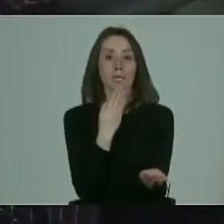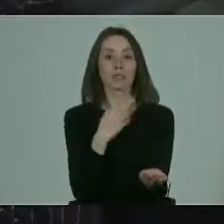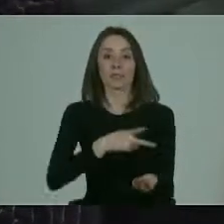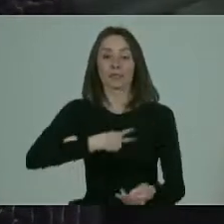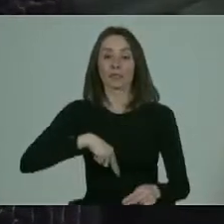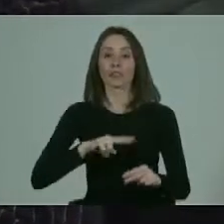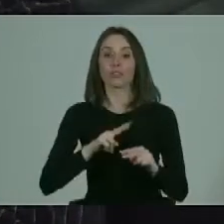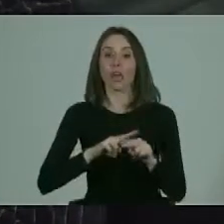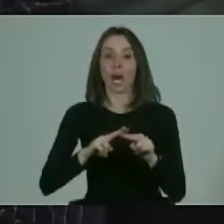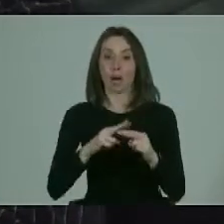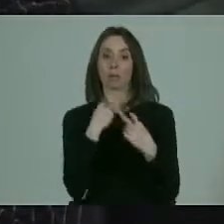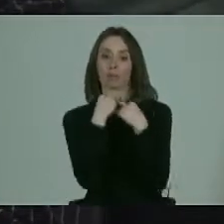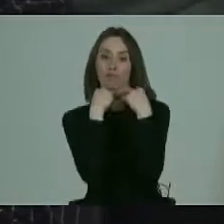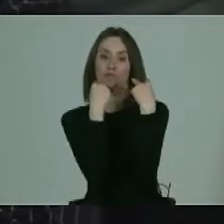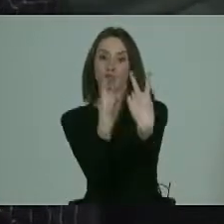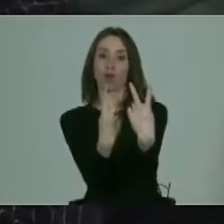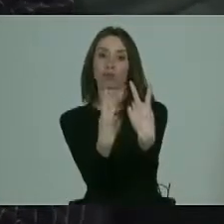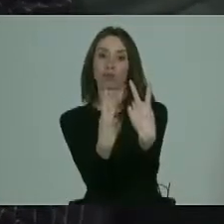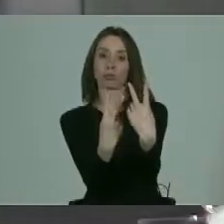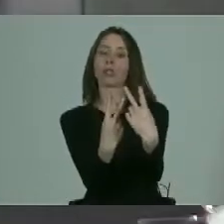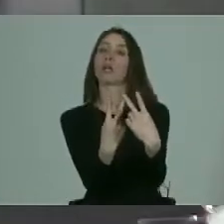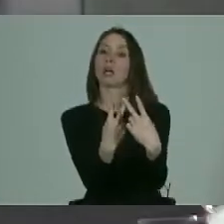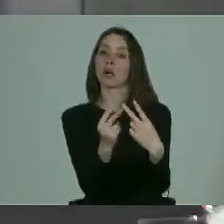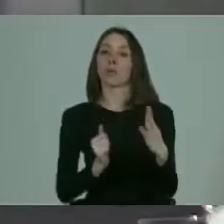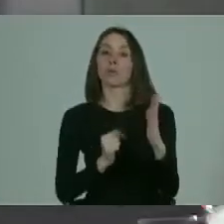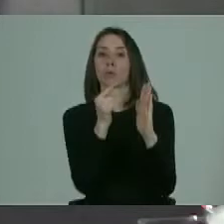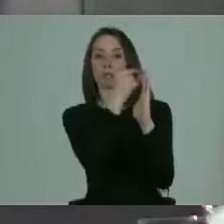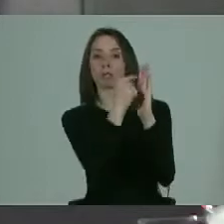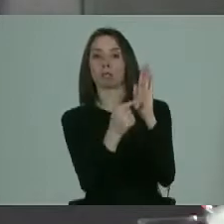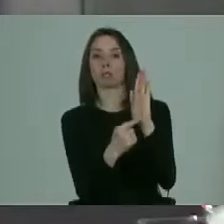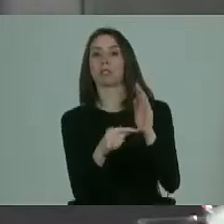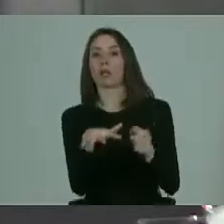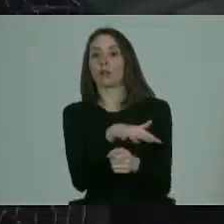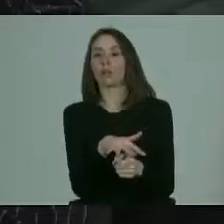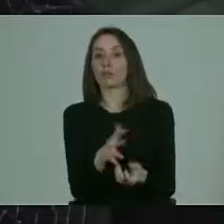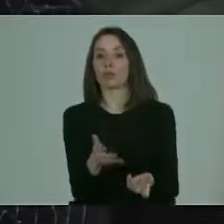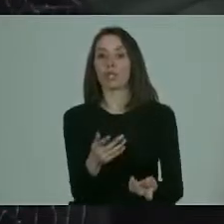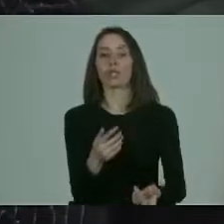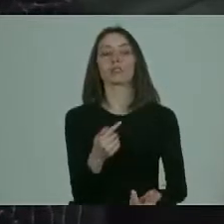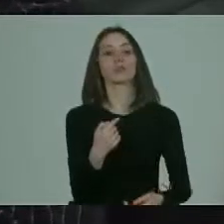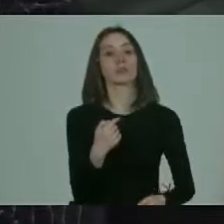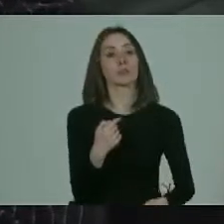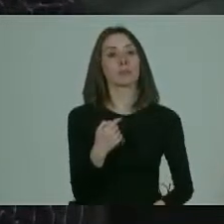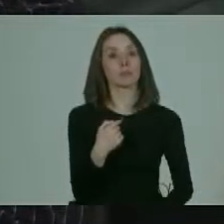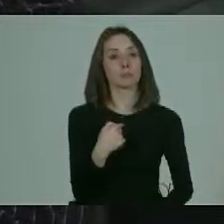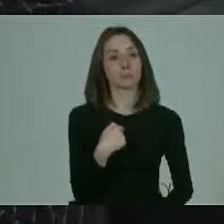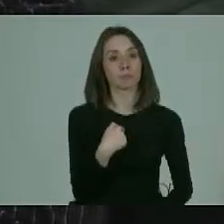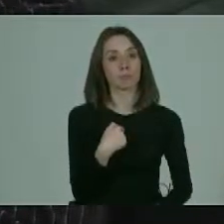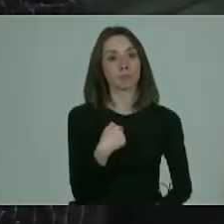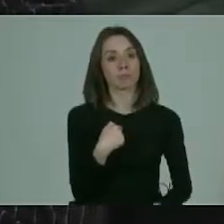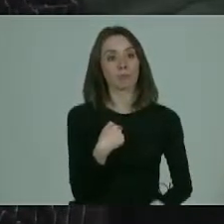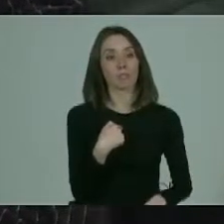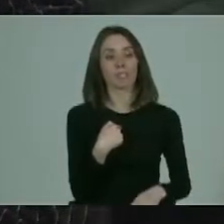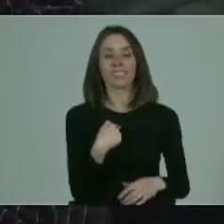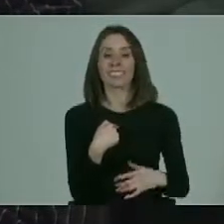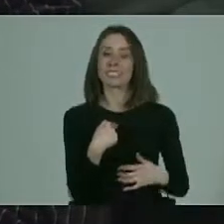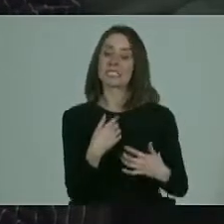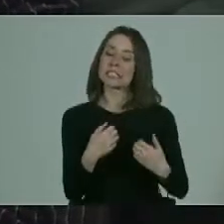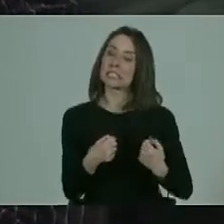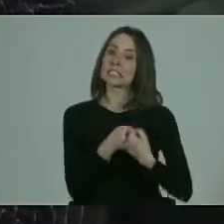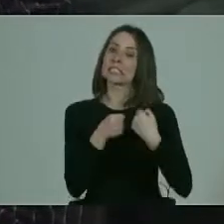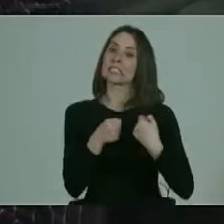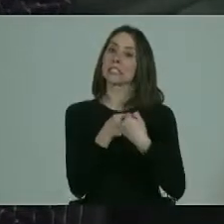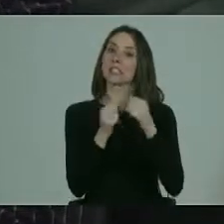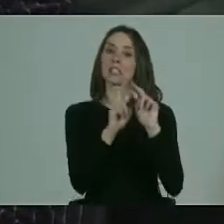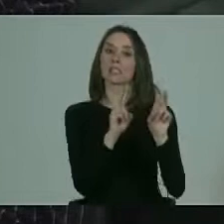hagamos sonar nuestra voz reivindicando ciertas cosas. A mí de cierta forma me produce mucha fricción el tema